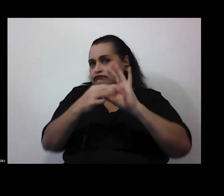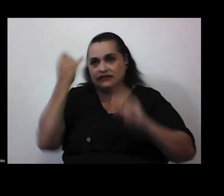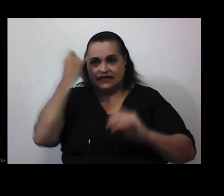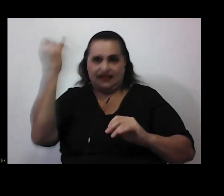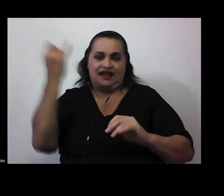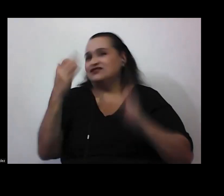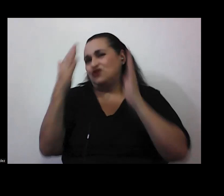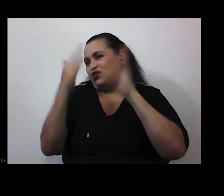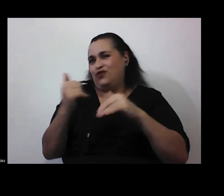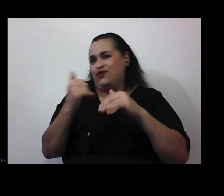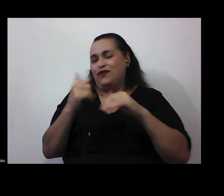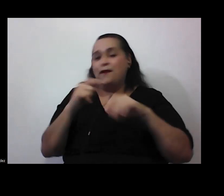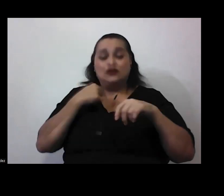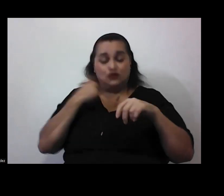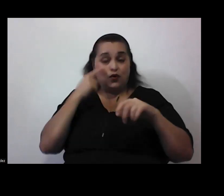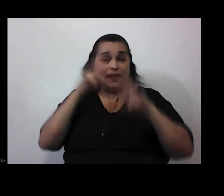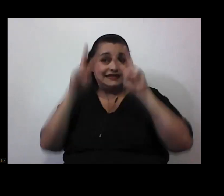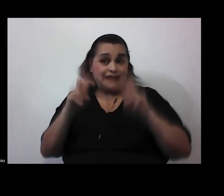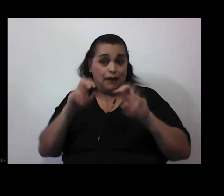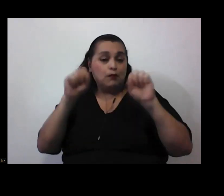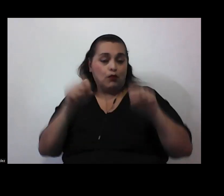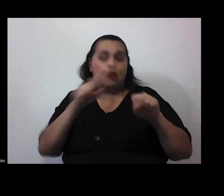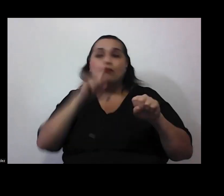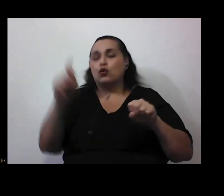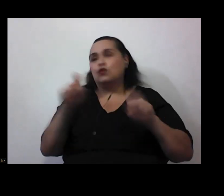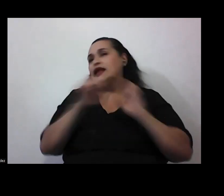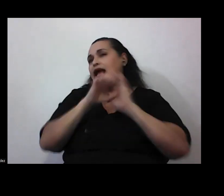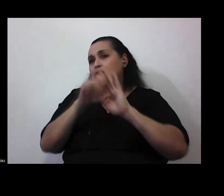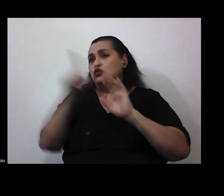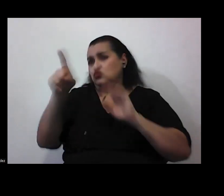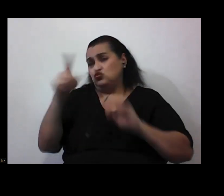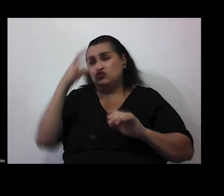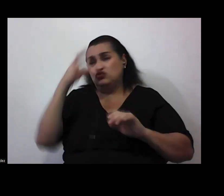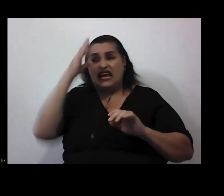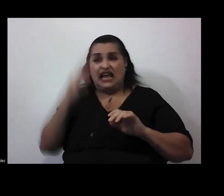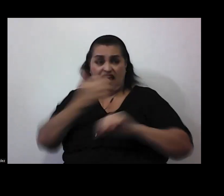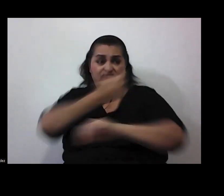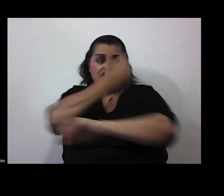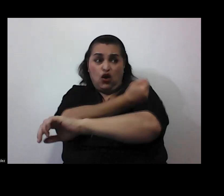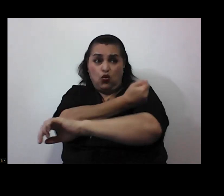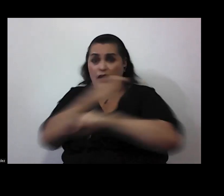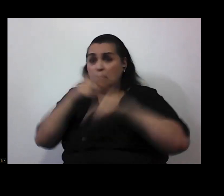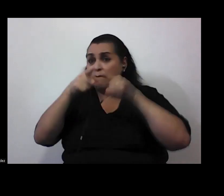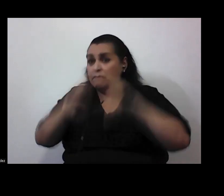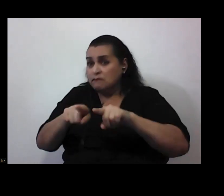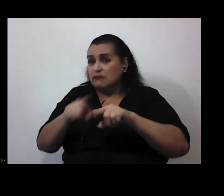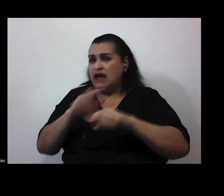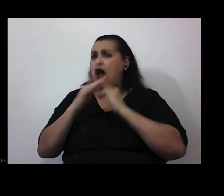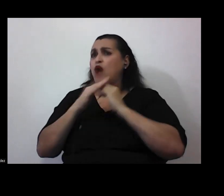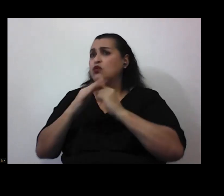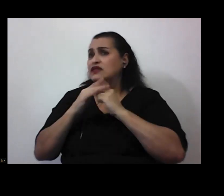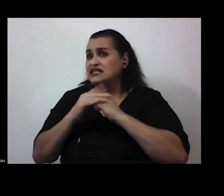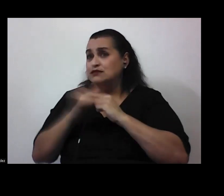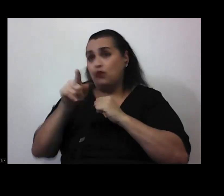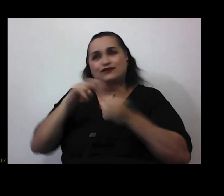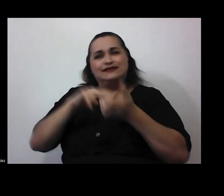yo en una prueba no podría preguntar ¿crees que las vacunas producen autismo? eso sería tramposo